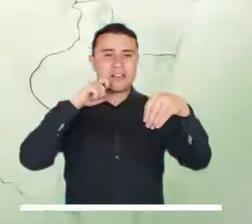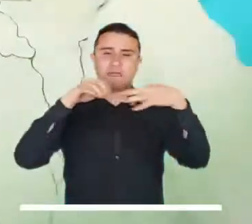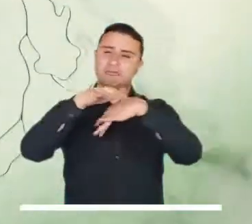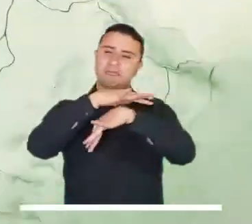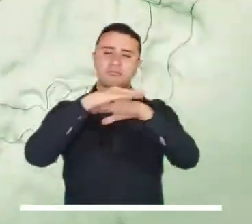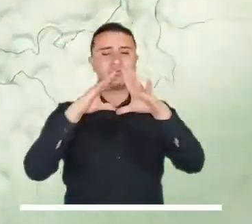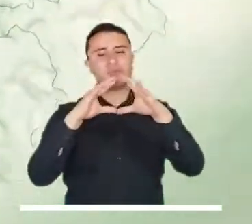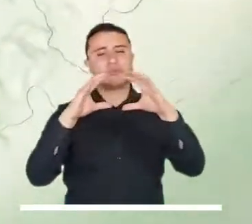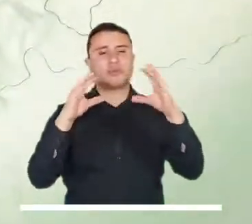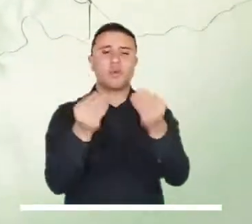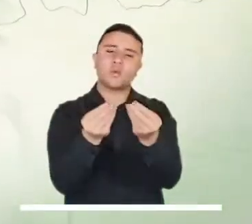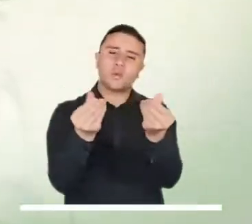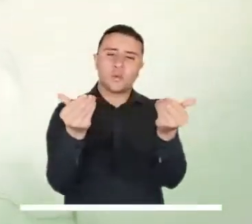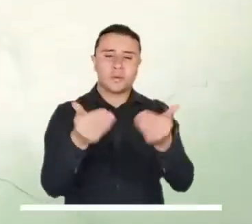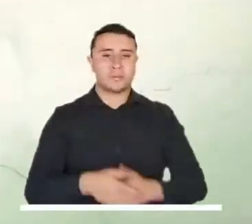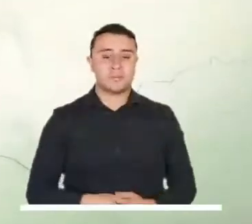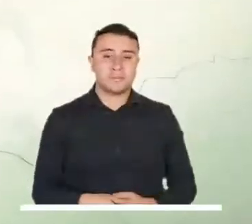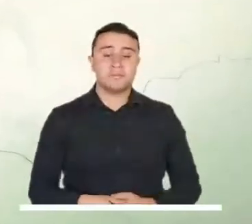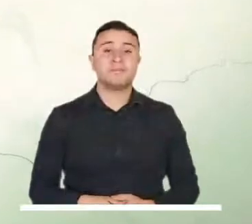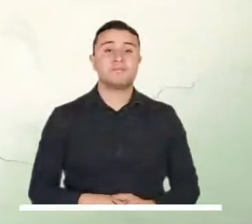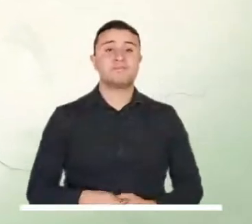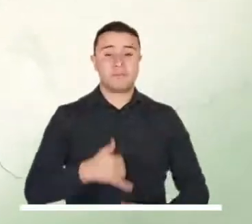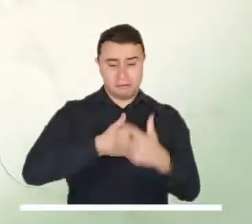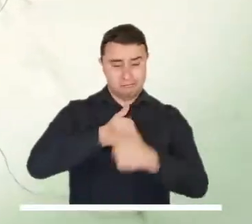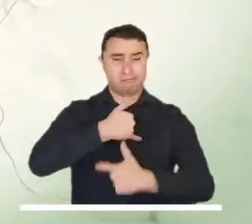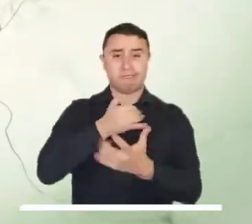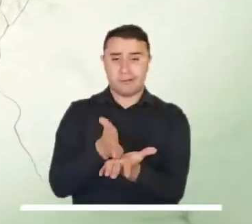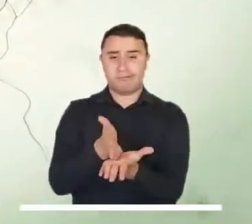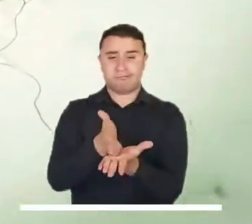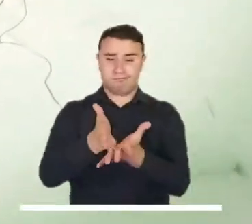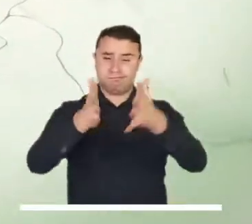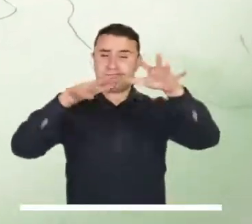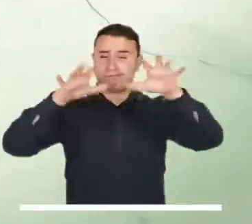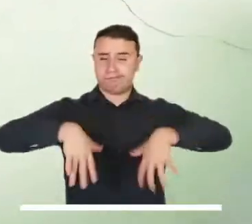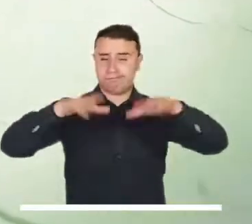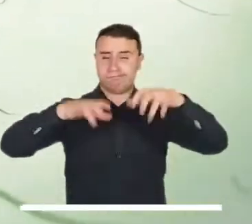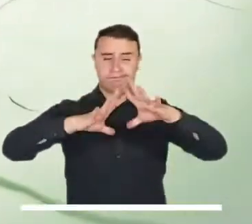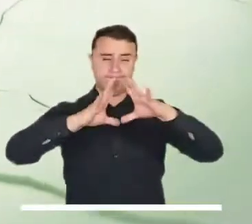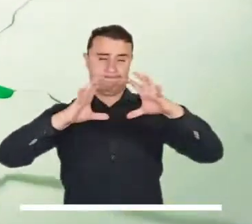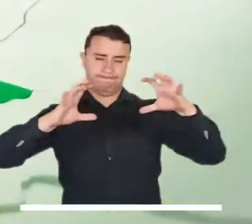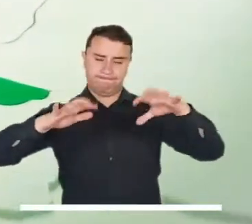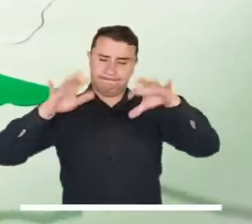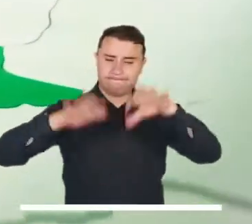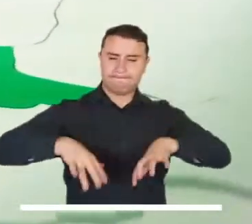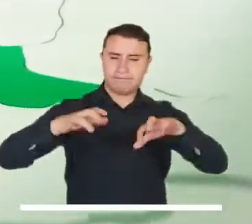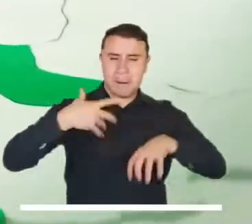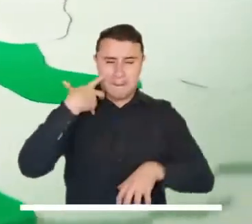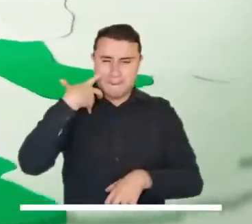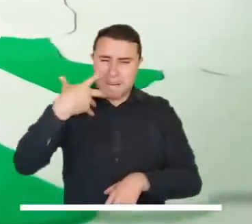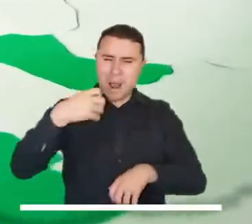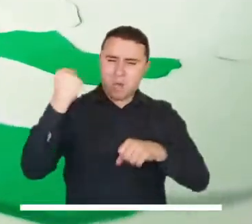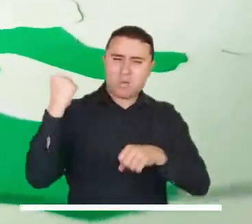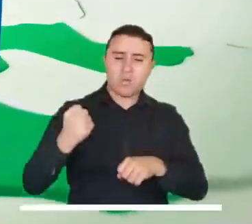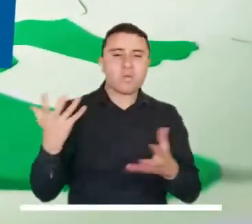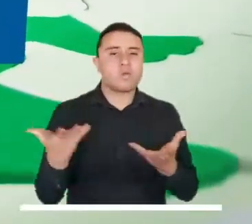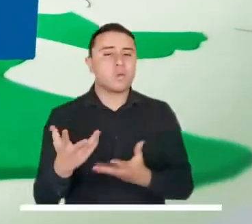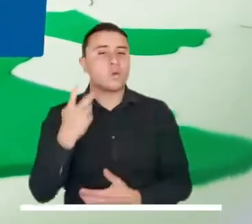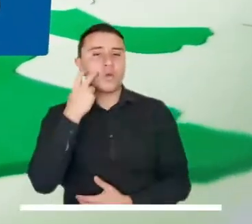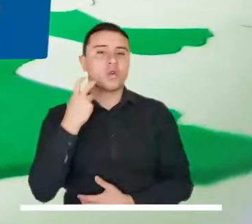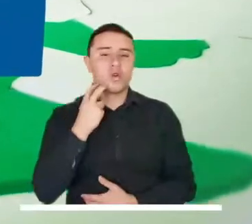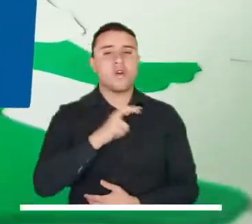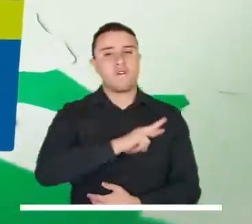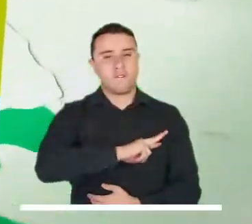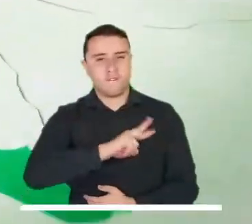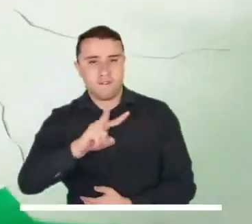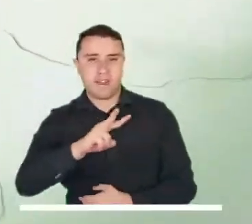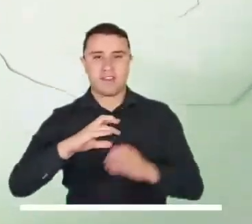cielo entre ligera y parcialmente nublado. Siguen las nubes y las lluvias en el Pacífico. Las más fuertes se esperan en los departamentos